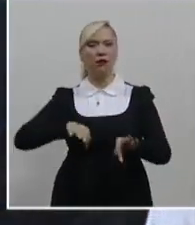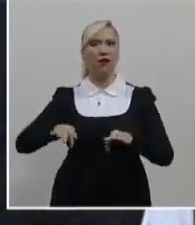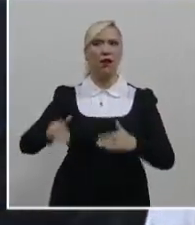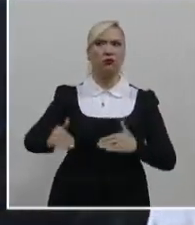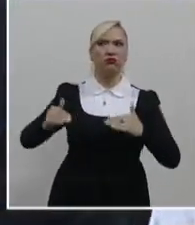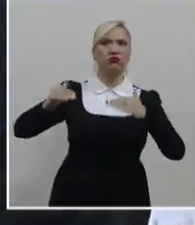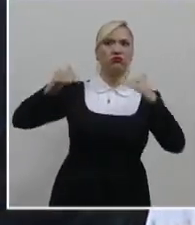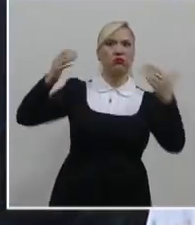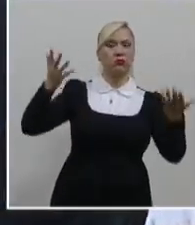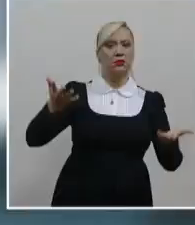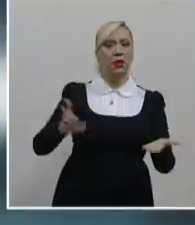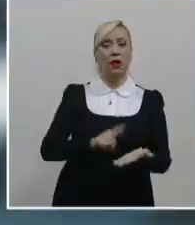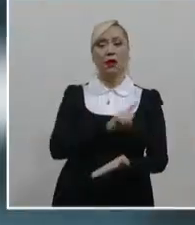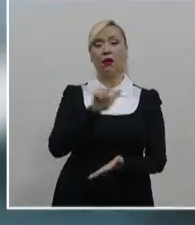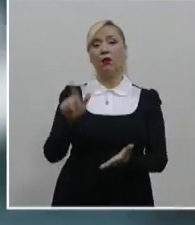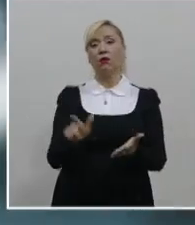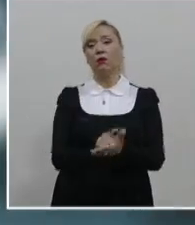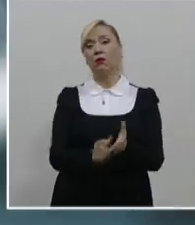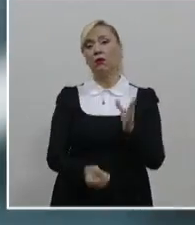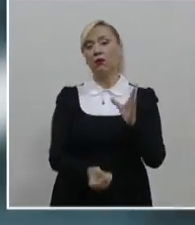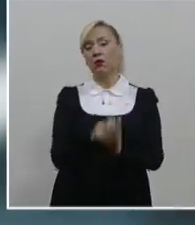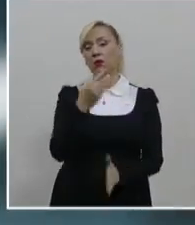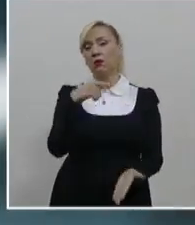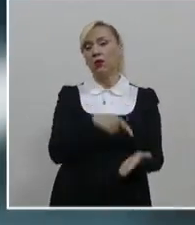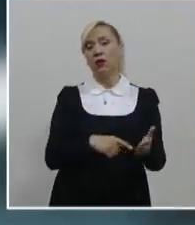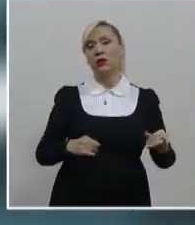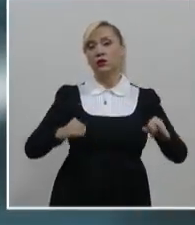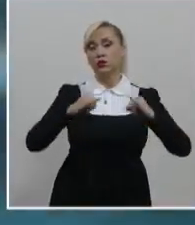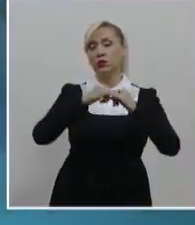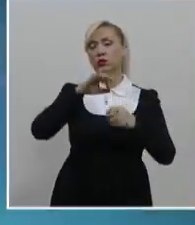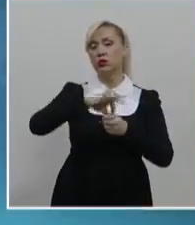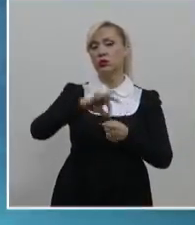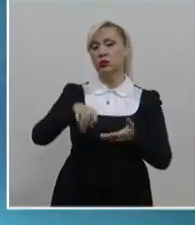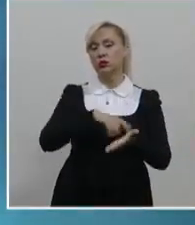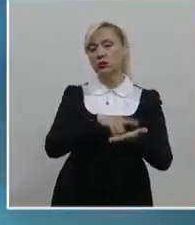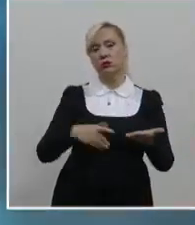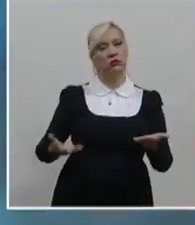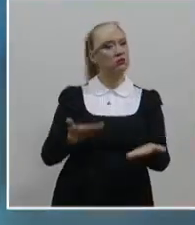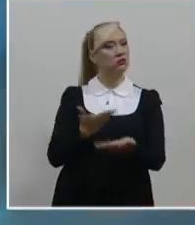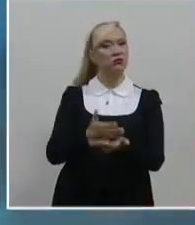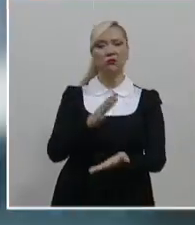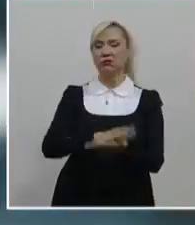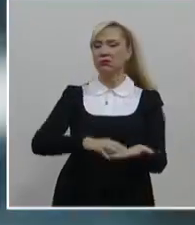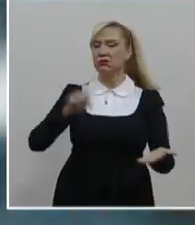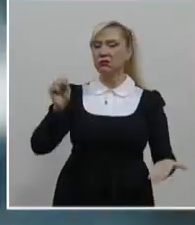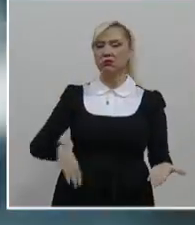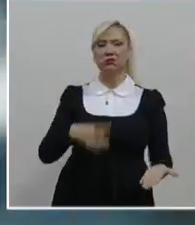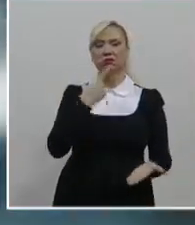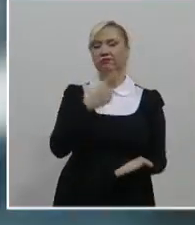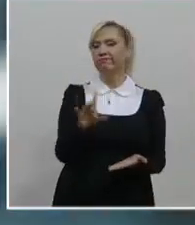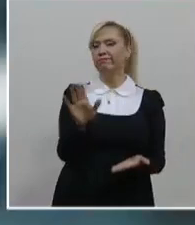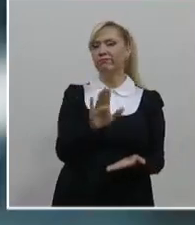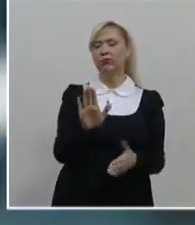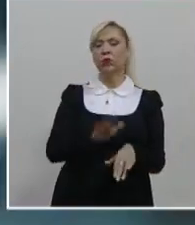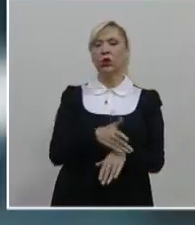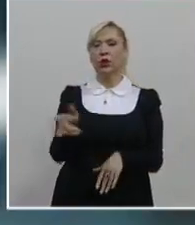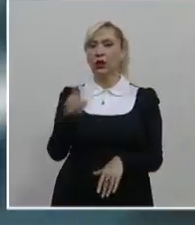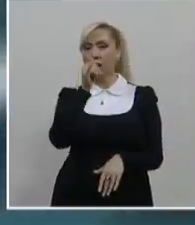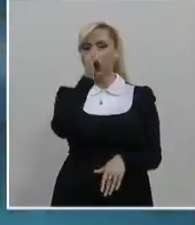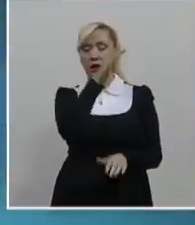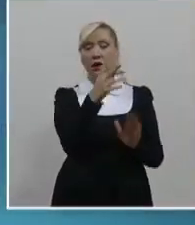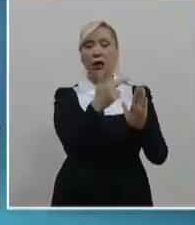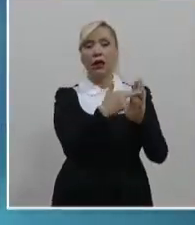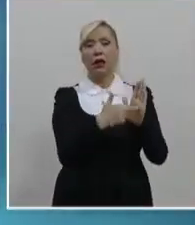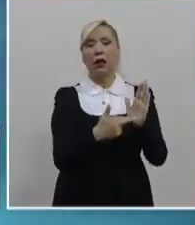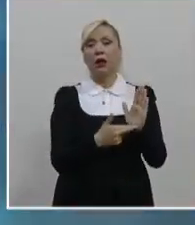reforma a la ley de instituciones y procedimientos electorales. El proyecto propone desechar la demanda, ya que se impugna una norma general